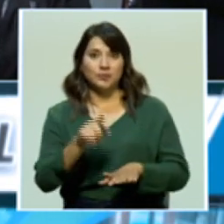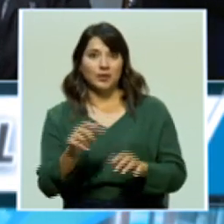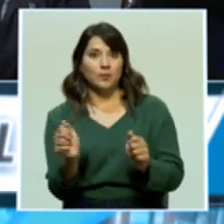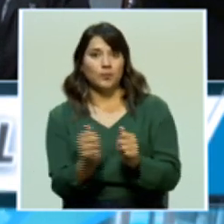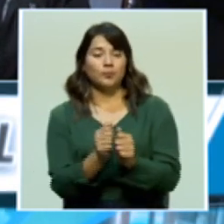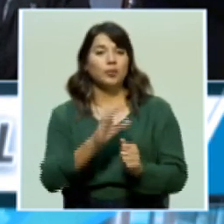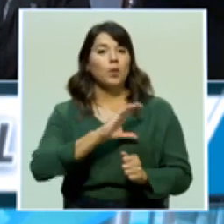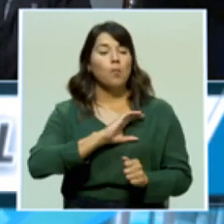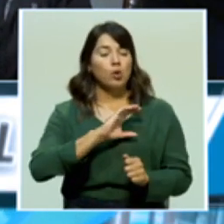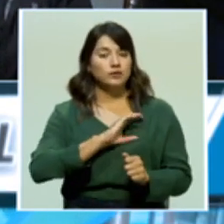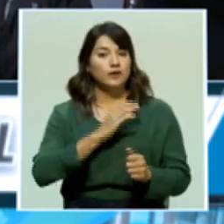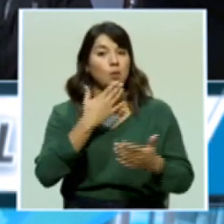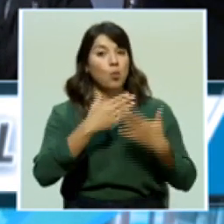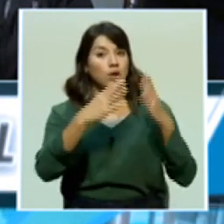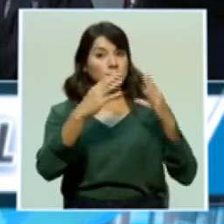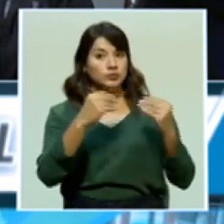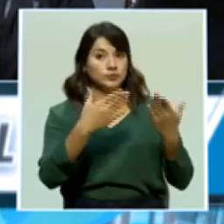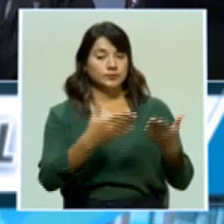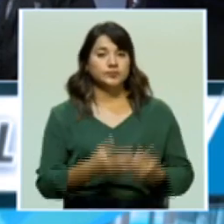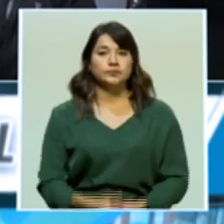informa. Buenas noches, Andrés.